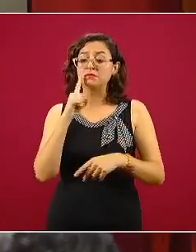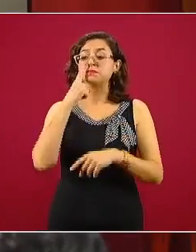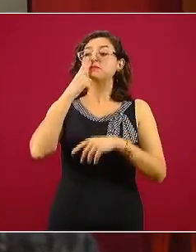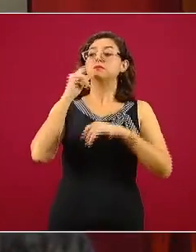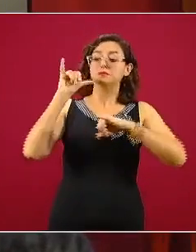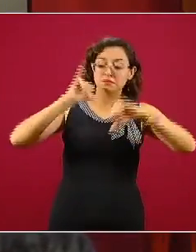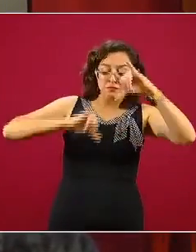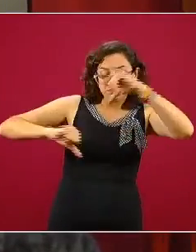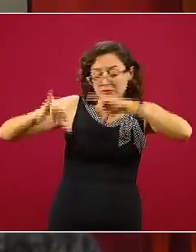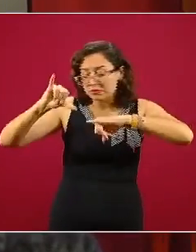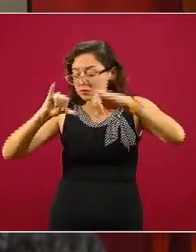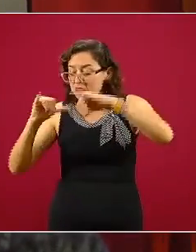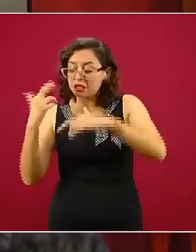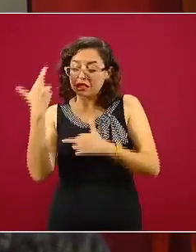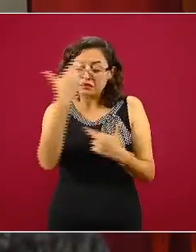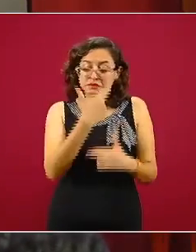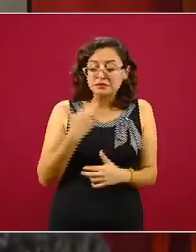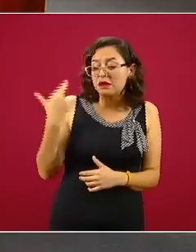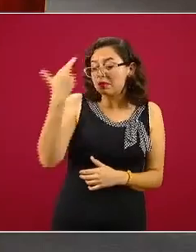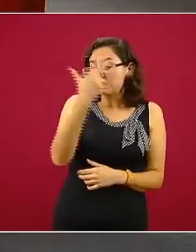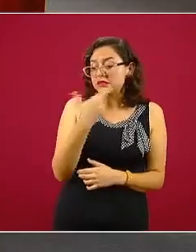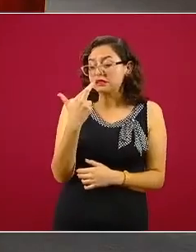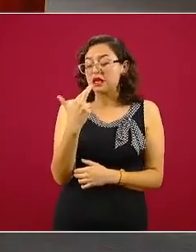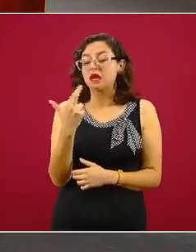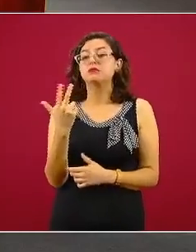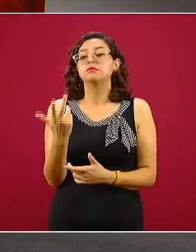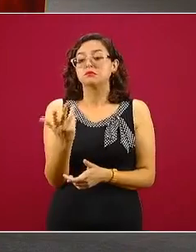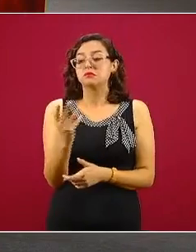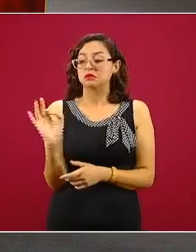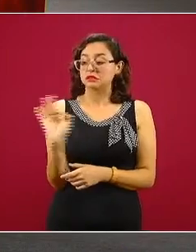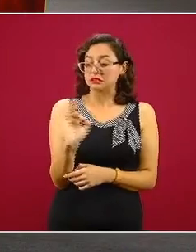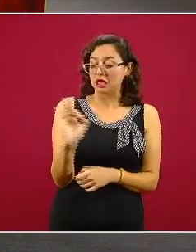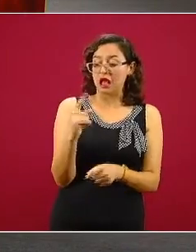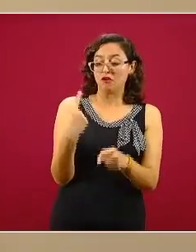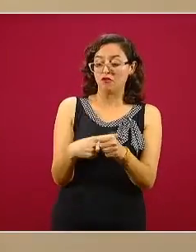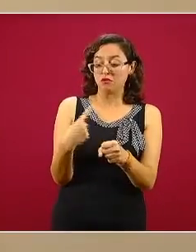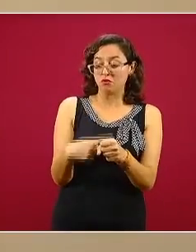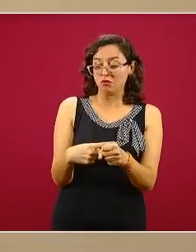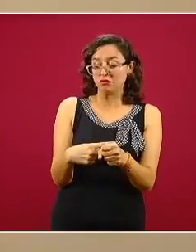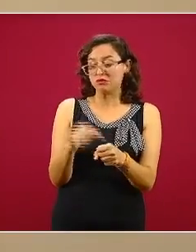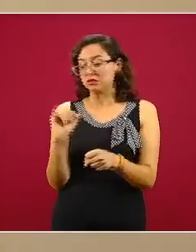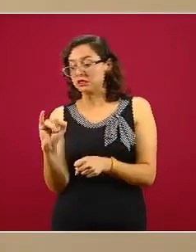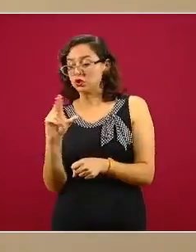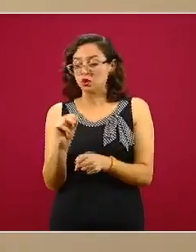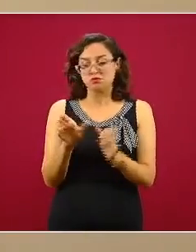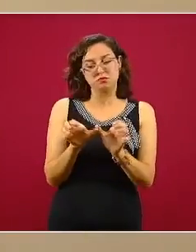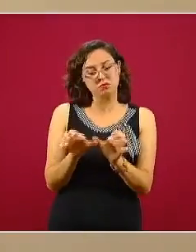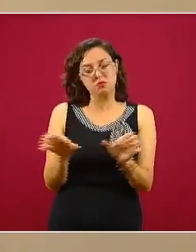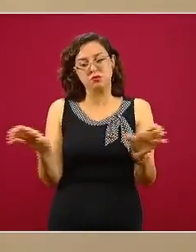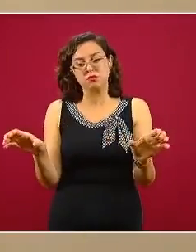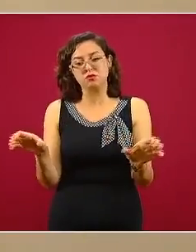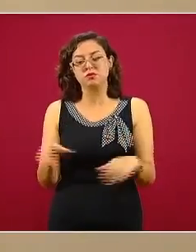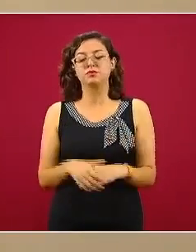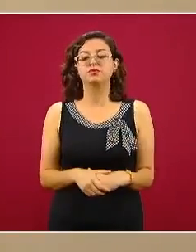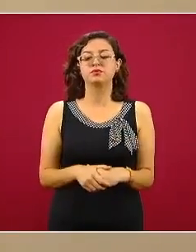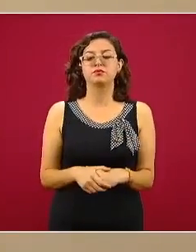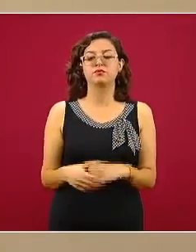ingresado a un protocolo de estudio como casos sospechosos. En la siguiente diapositiva veremos los 36